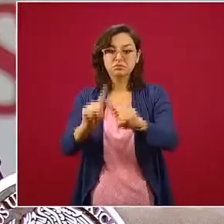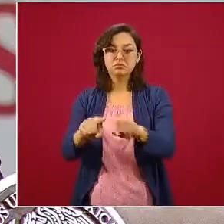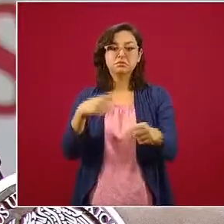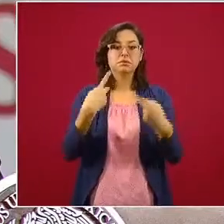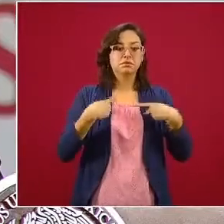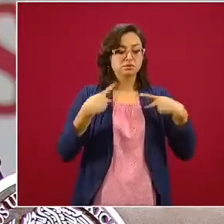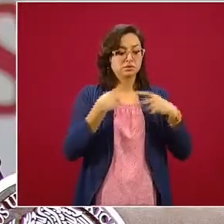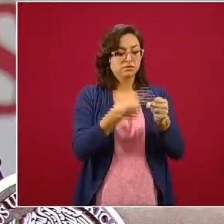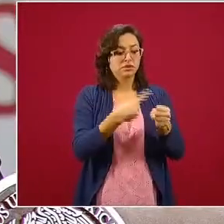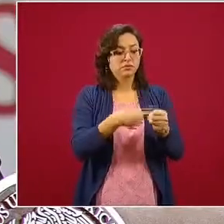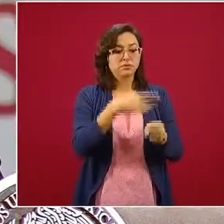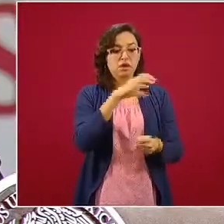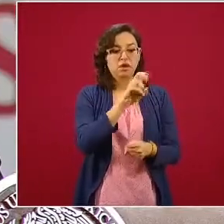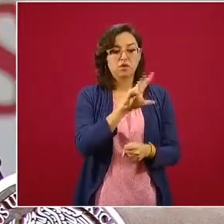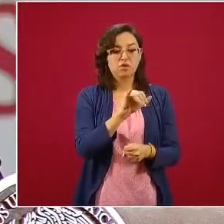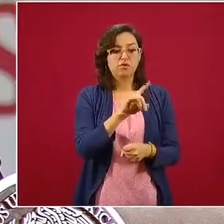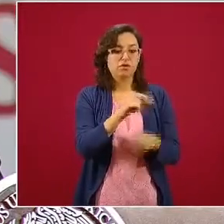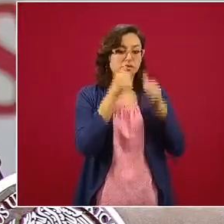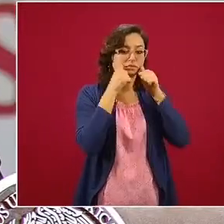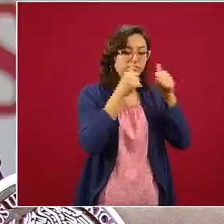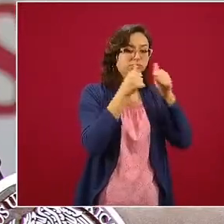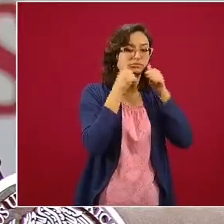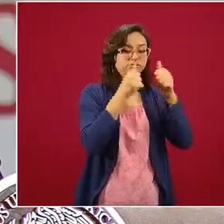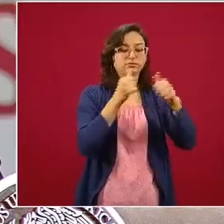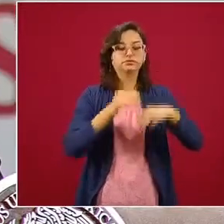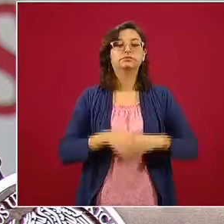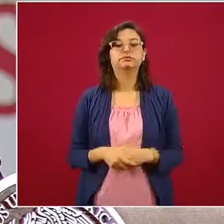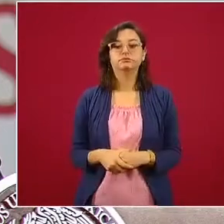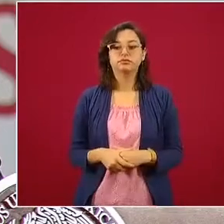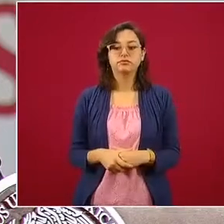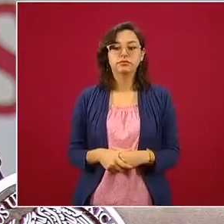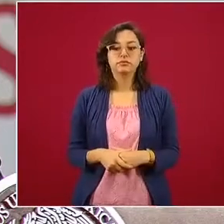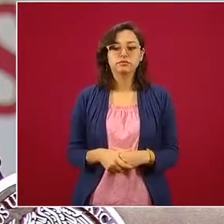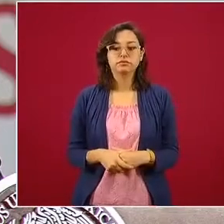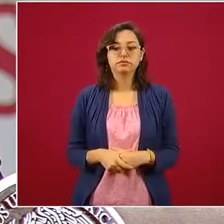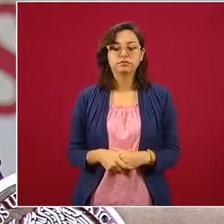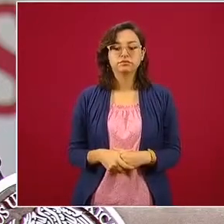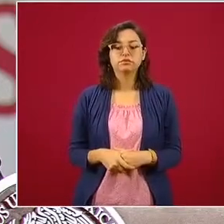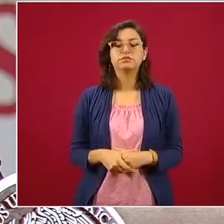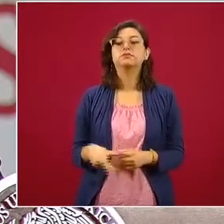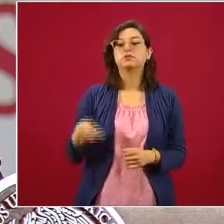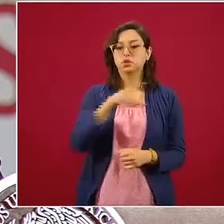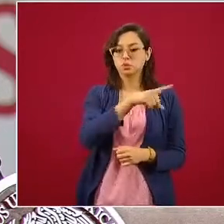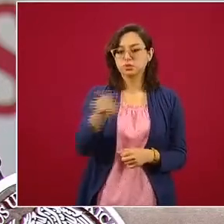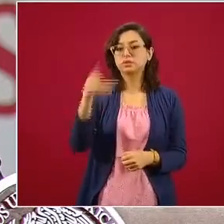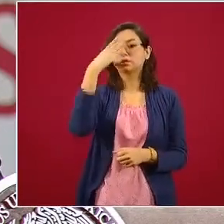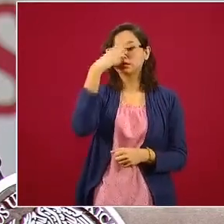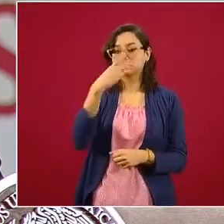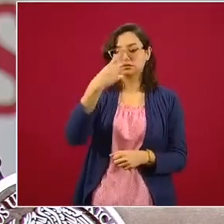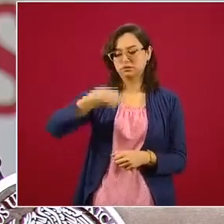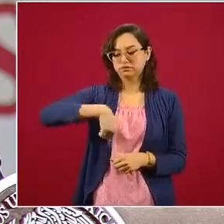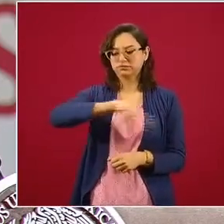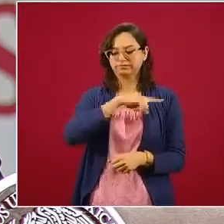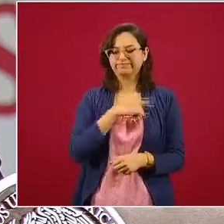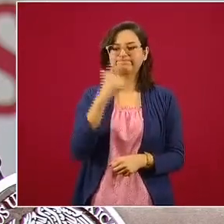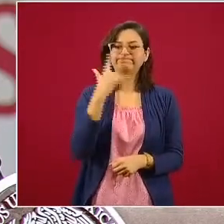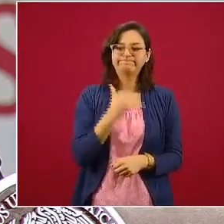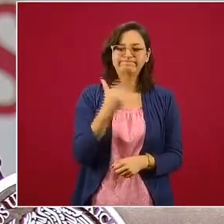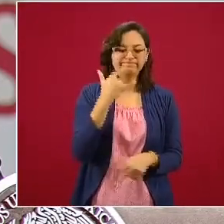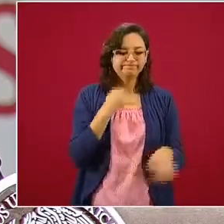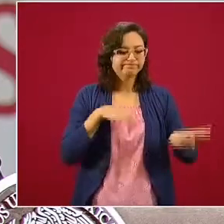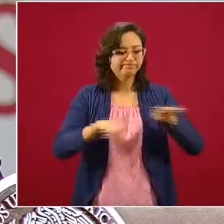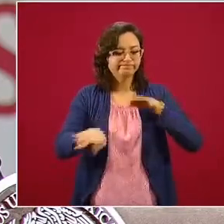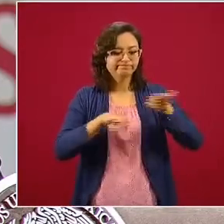Como ustedes saben, estamos trabajando firmemente y con un compromiso renovado para enfrentar